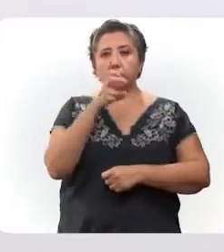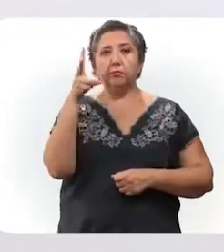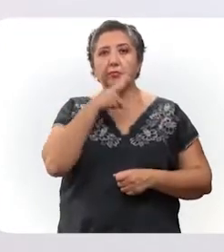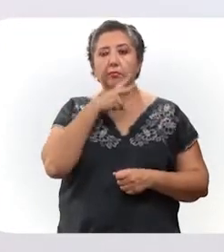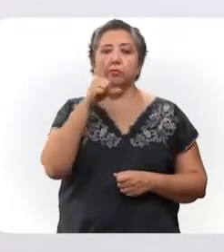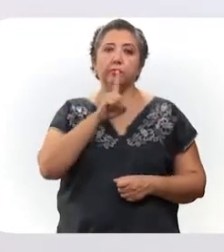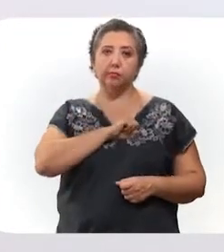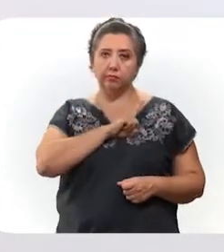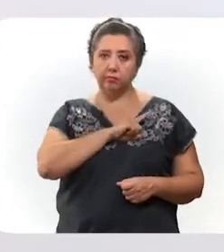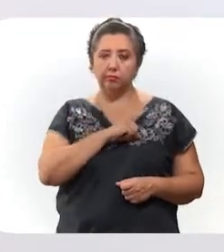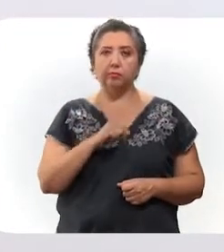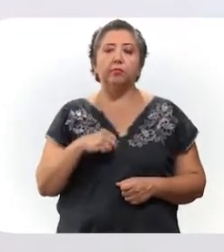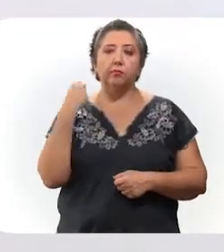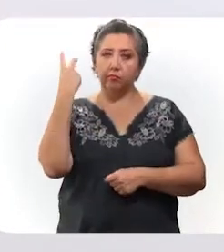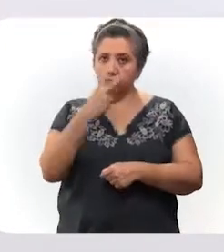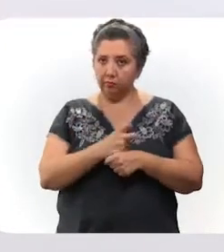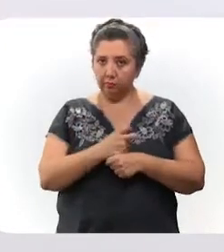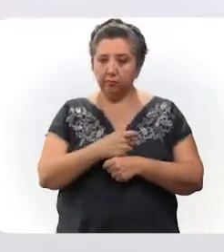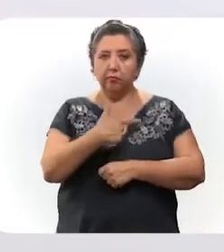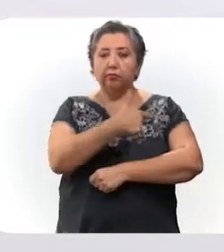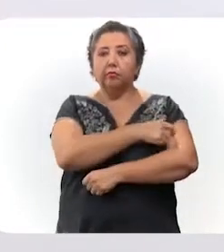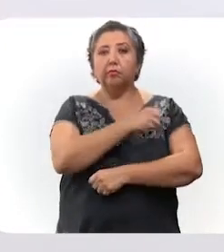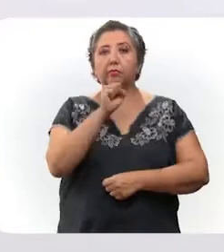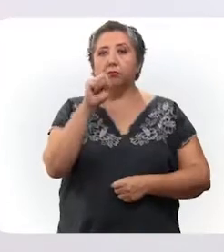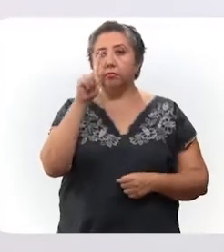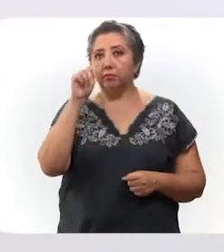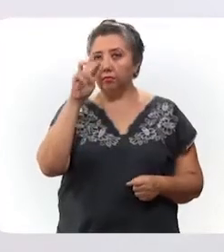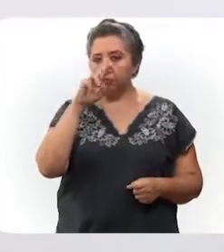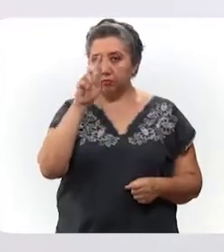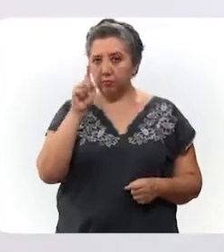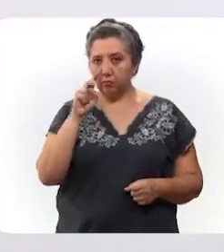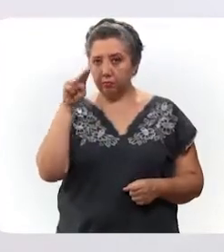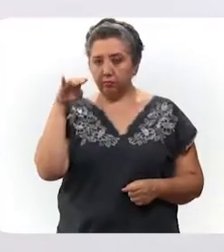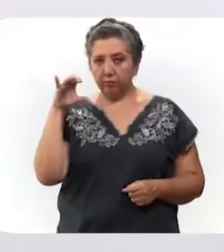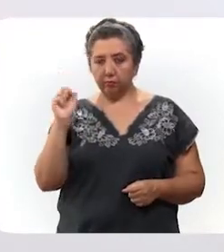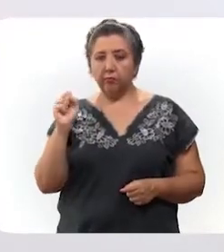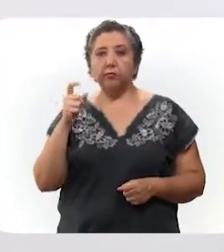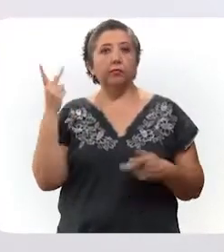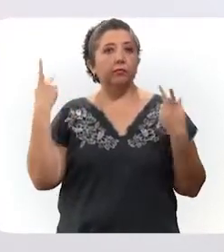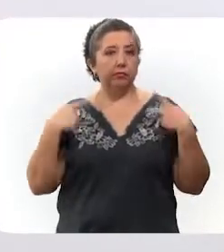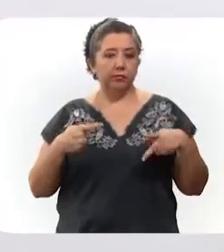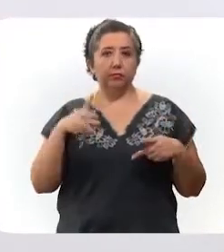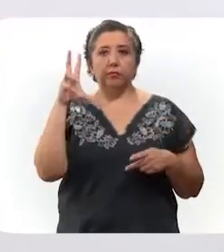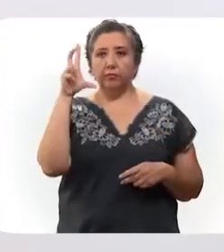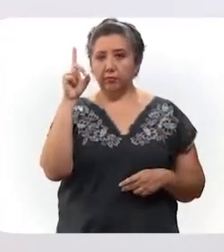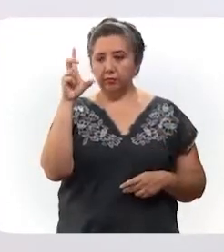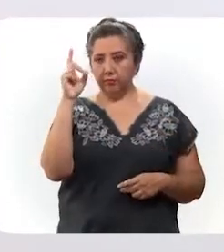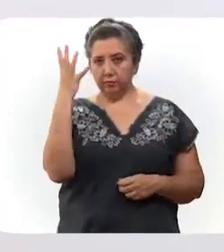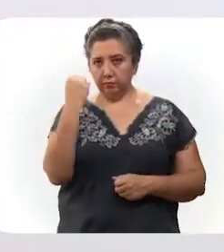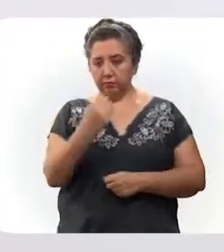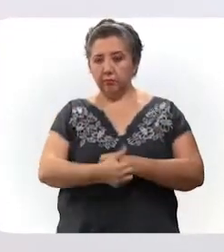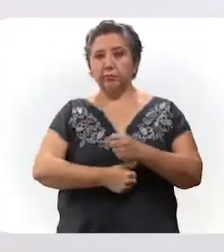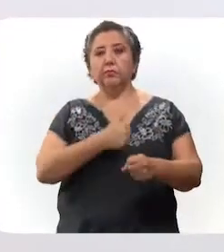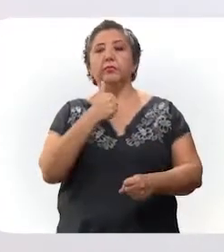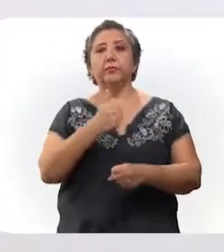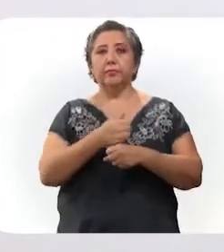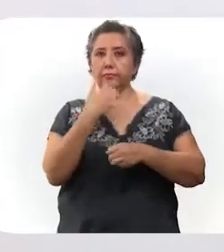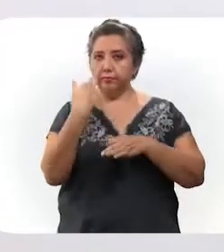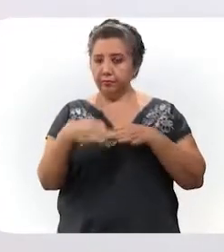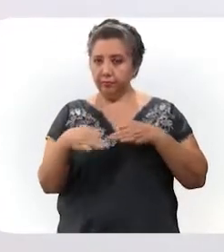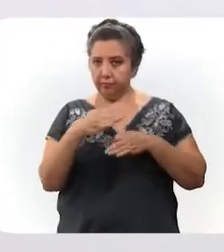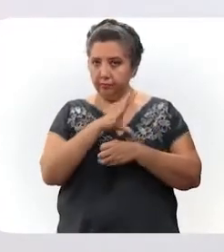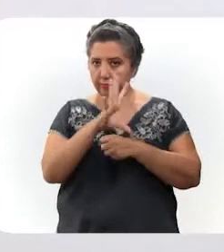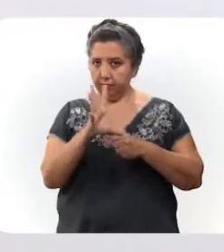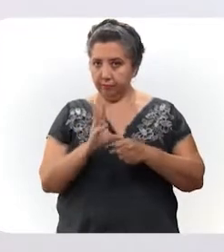únicamente segundas dosis de las vacunas AstraZeneca y Sinovac, a la población de 30 a 39 años que falta por completar su